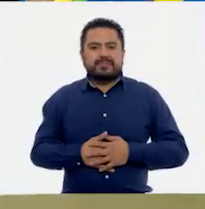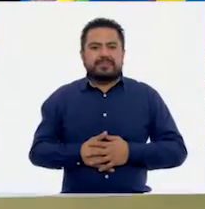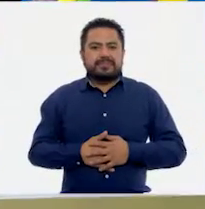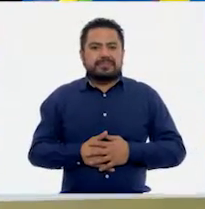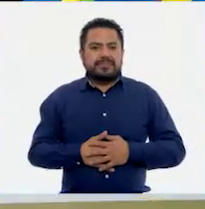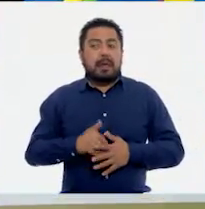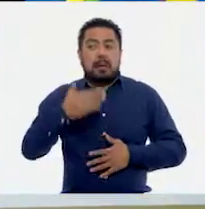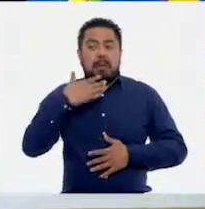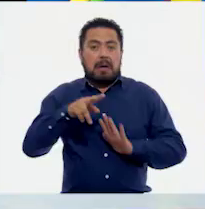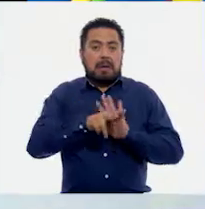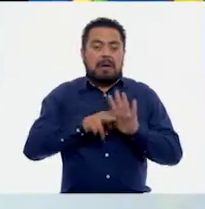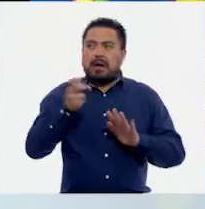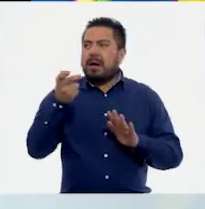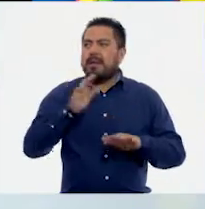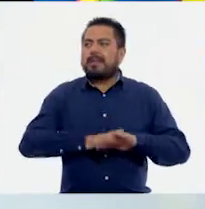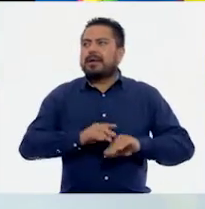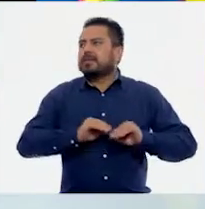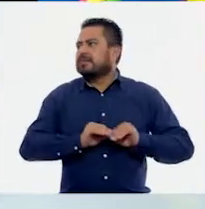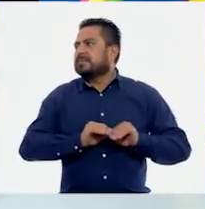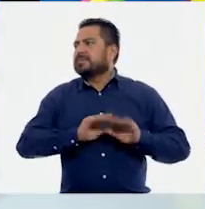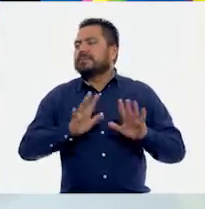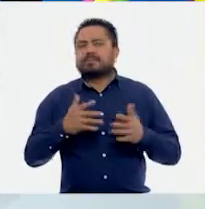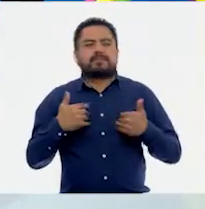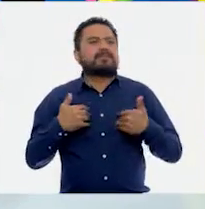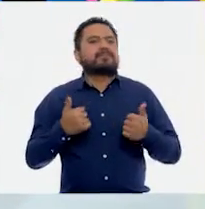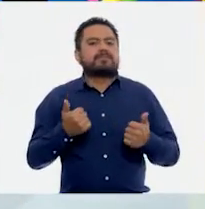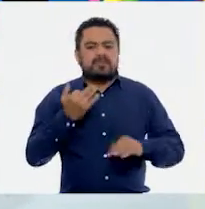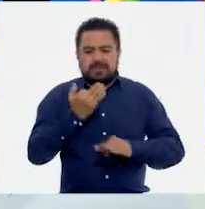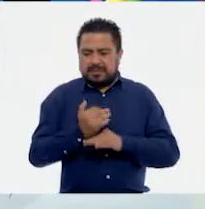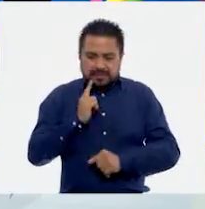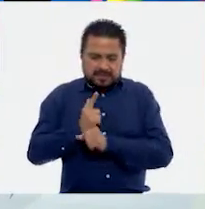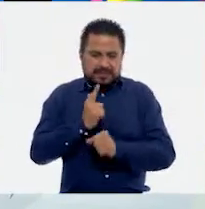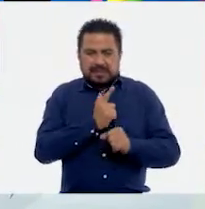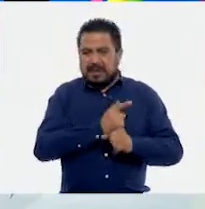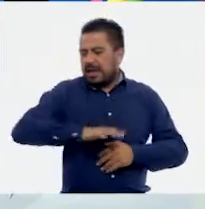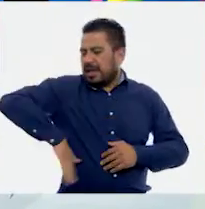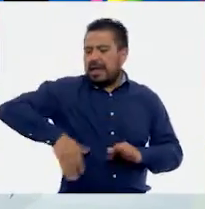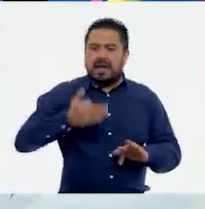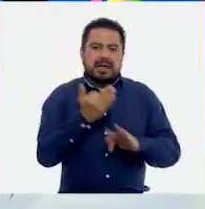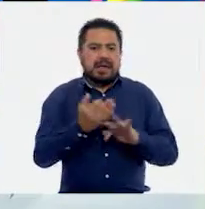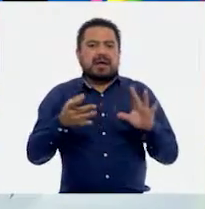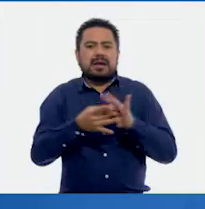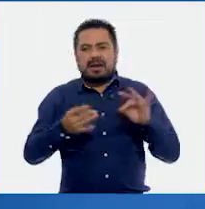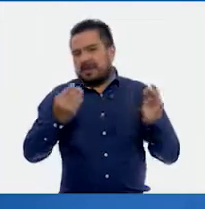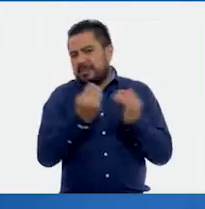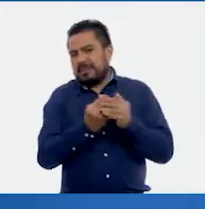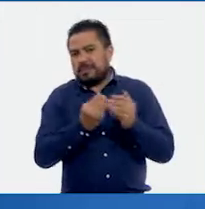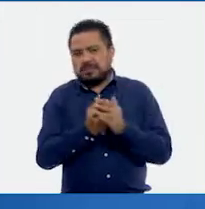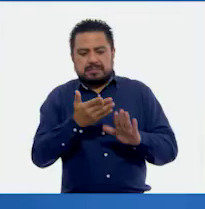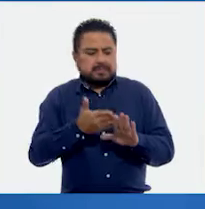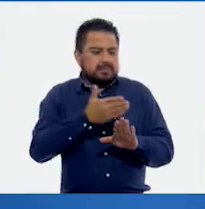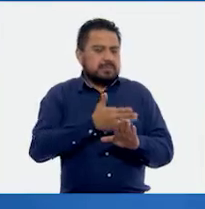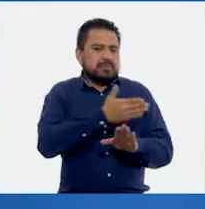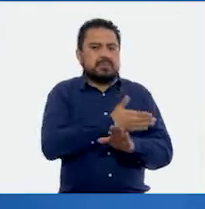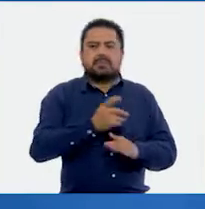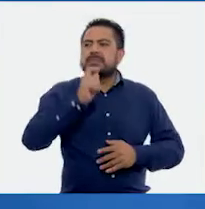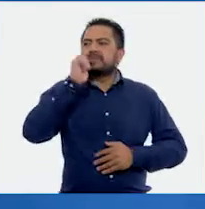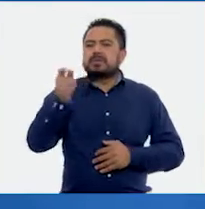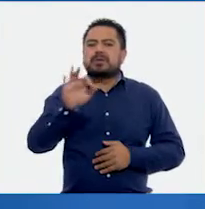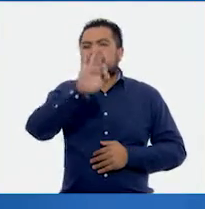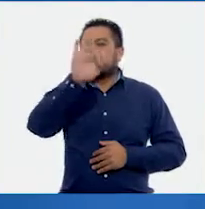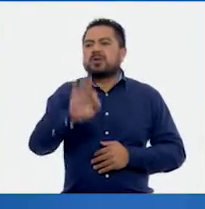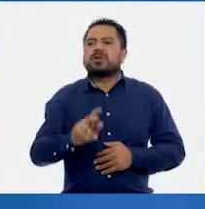Gaby, en este video ya nos quedó mucho más claro lo que estábamos viendo hace un momento y en las sesiones anteriores. Que los